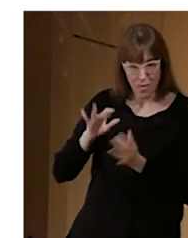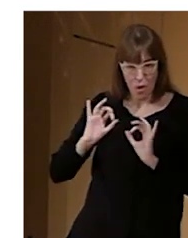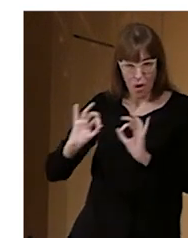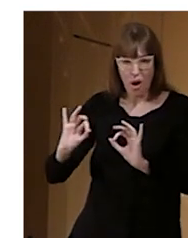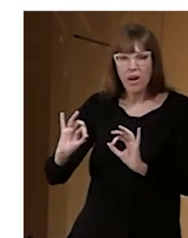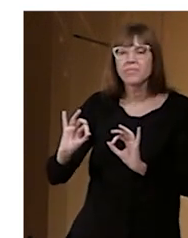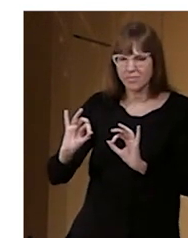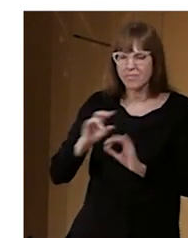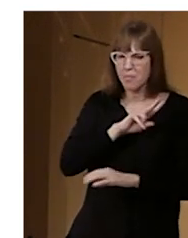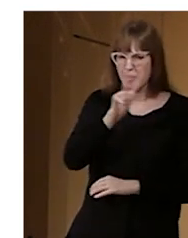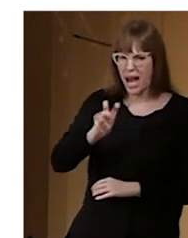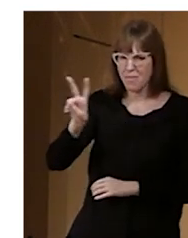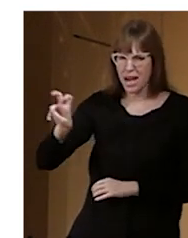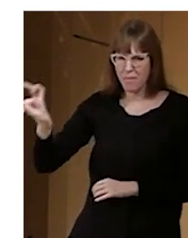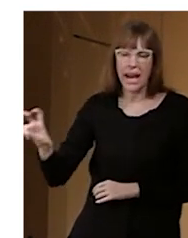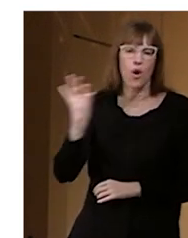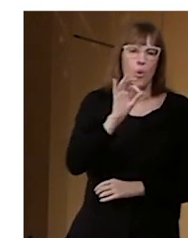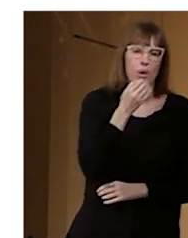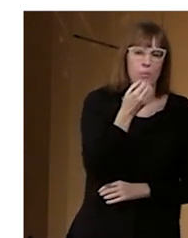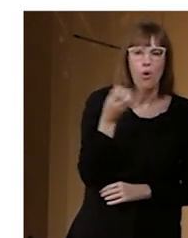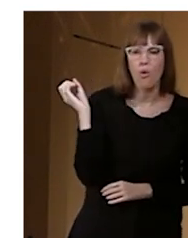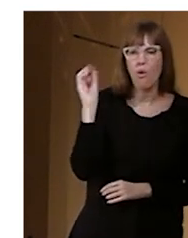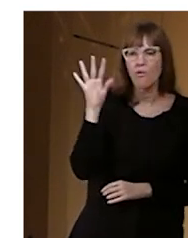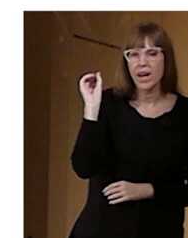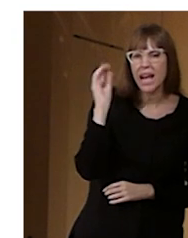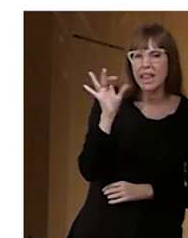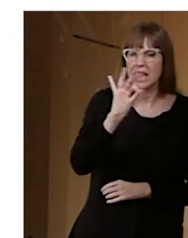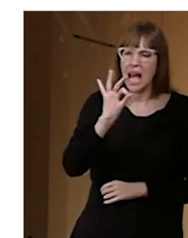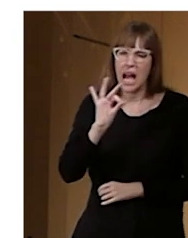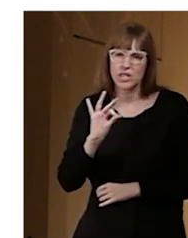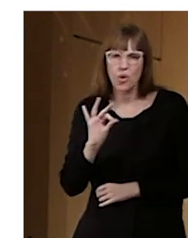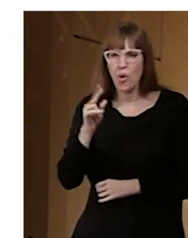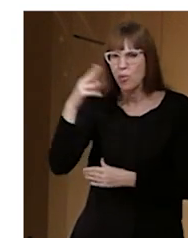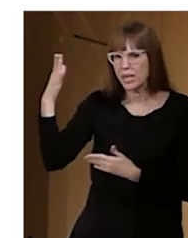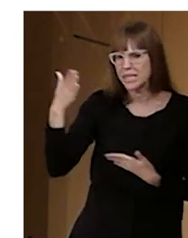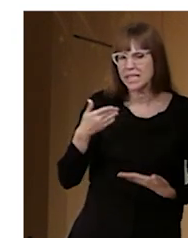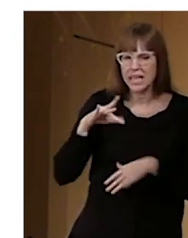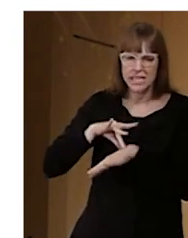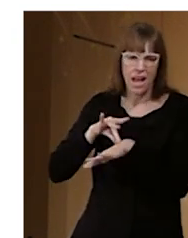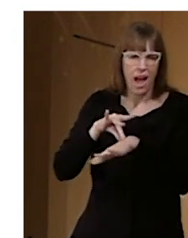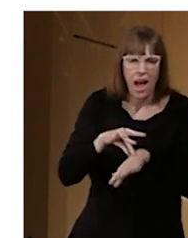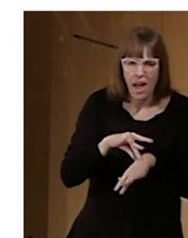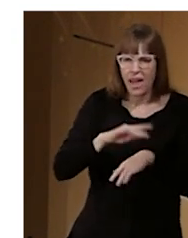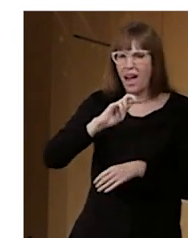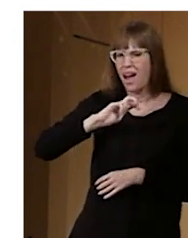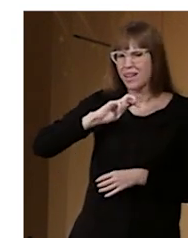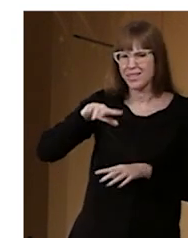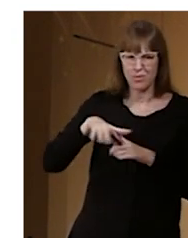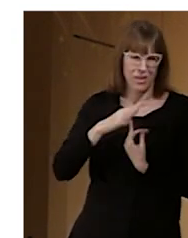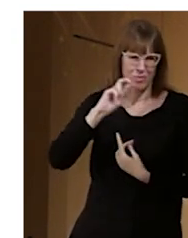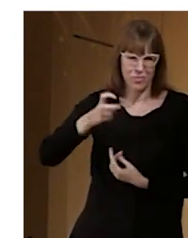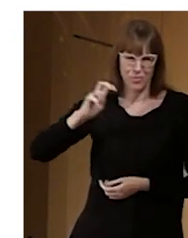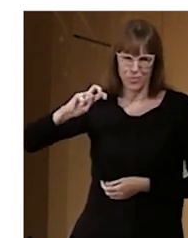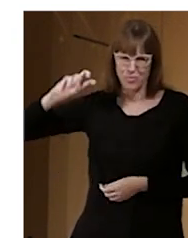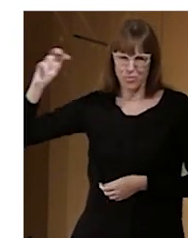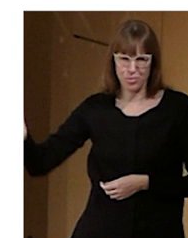conferencias, y muchas de ellas se pueden aplicar a visitas guiadas a cualquiera. O sea que, digamos, espero que esto os pueda